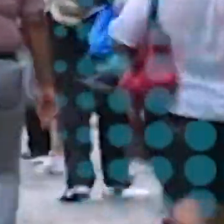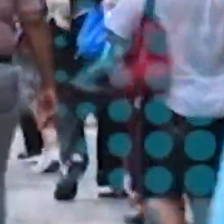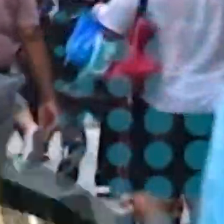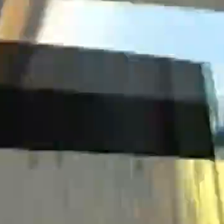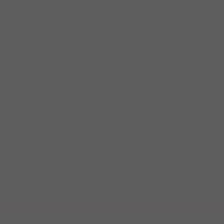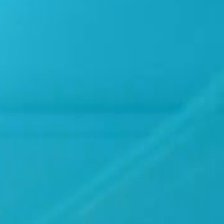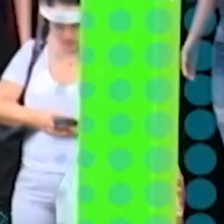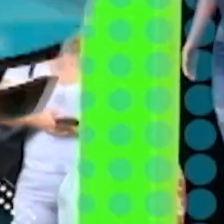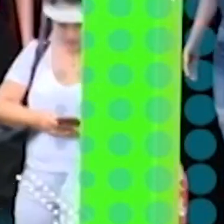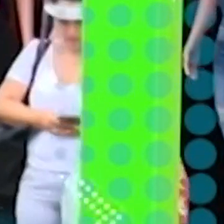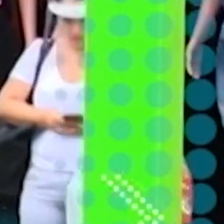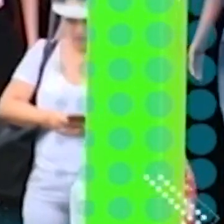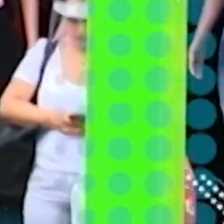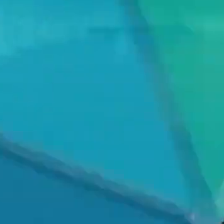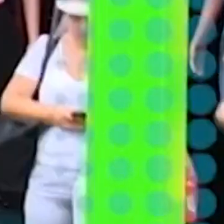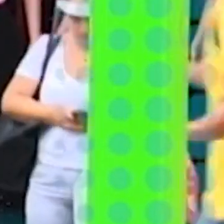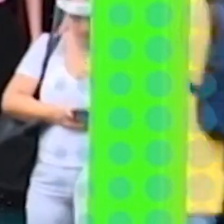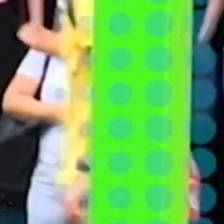esta edición.